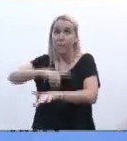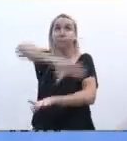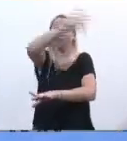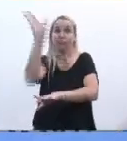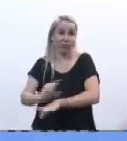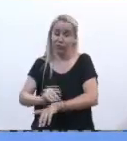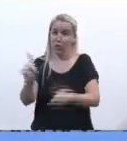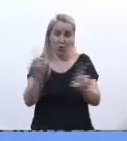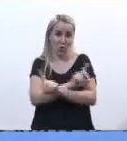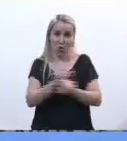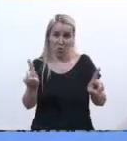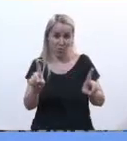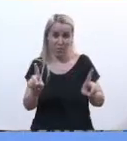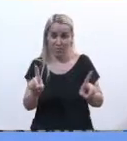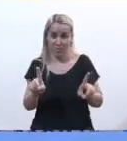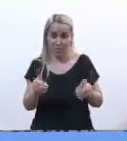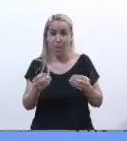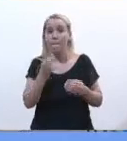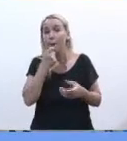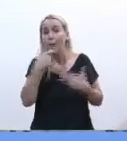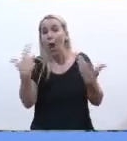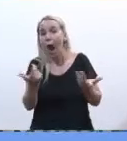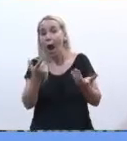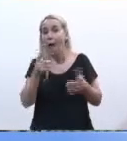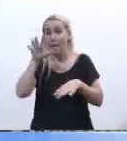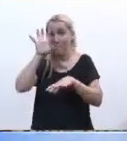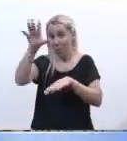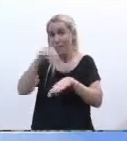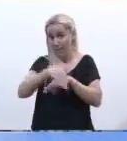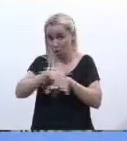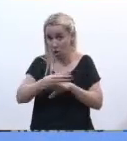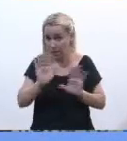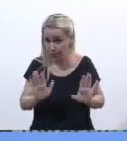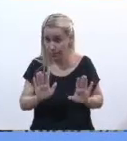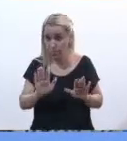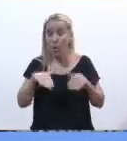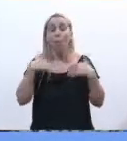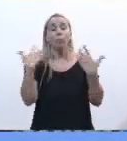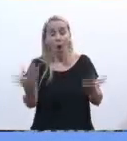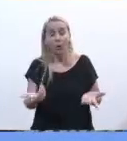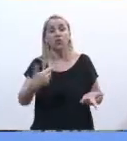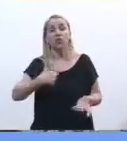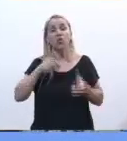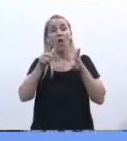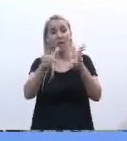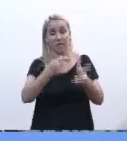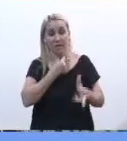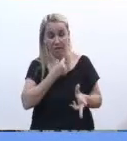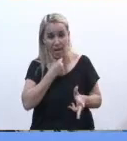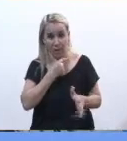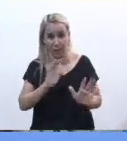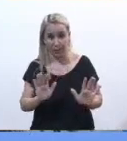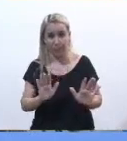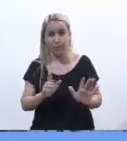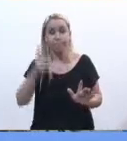en el país profundo por el caso de la provincia de Misiones. Por eso quiero decir que en forma